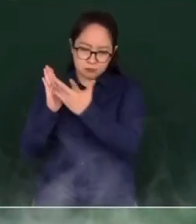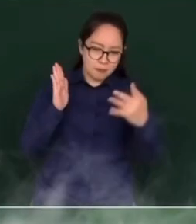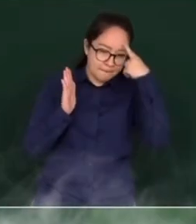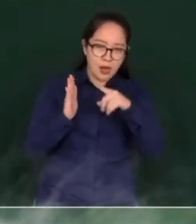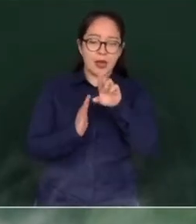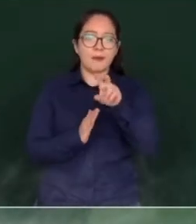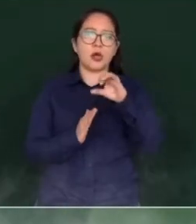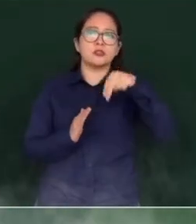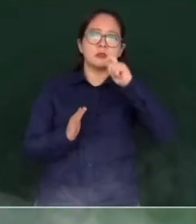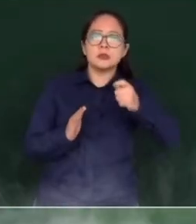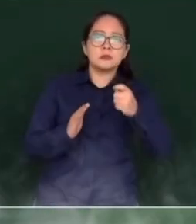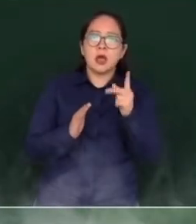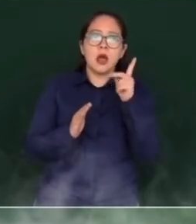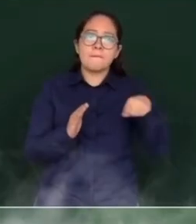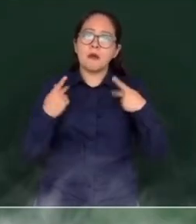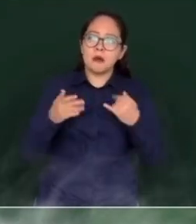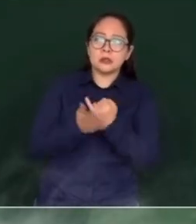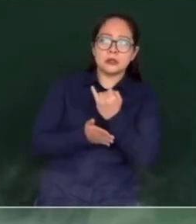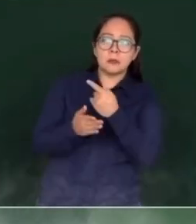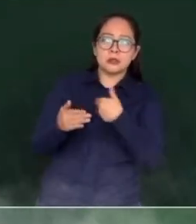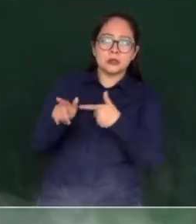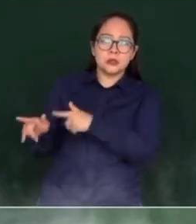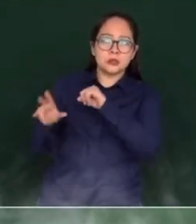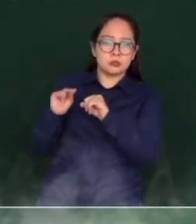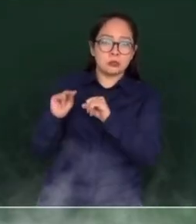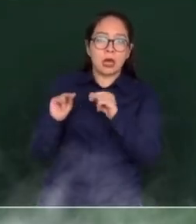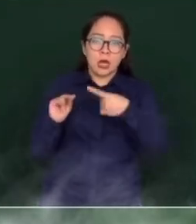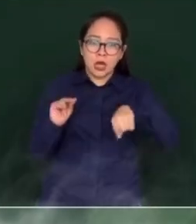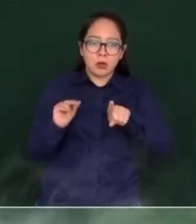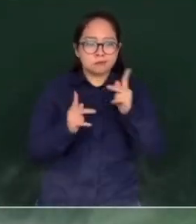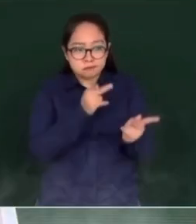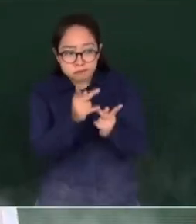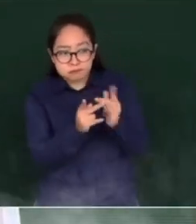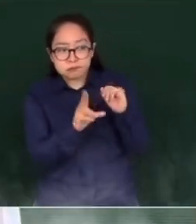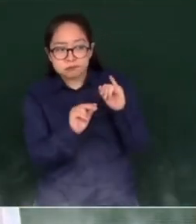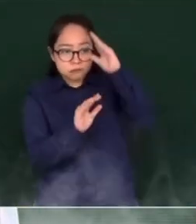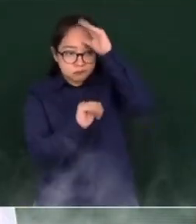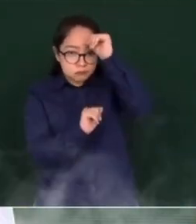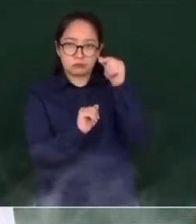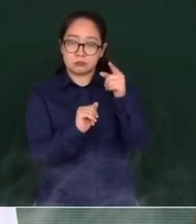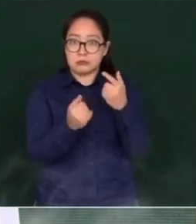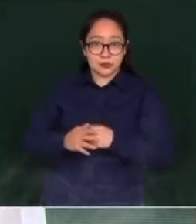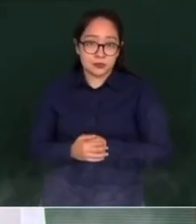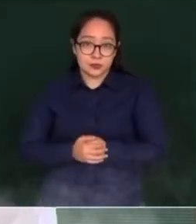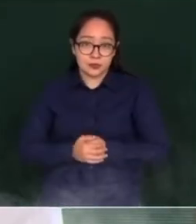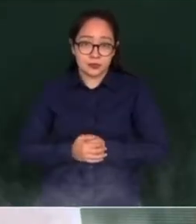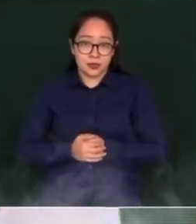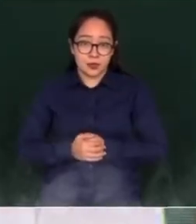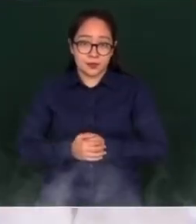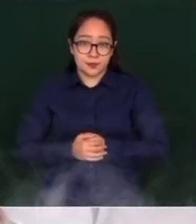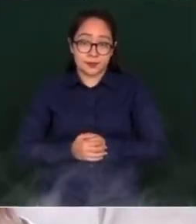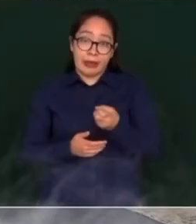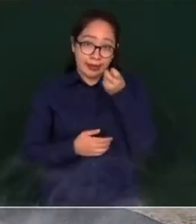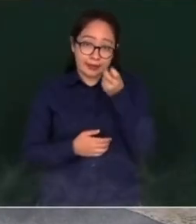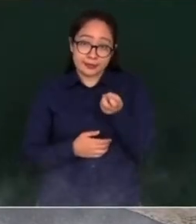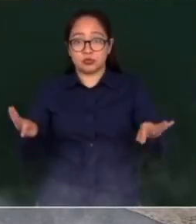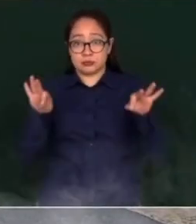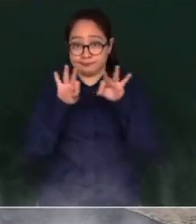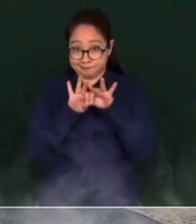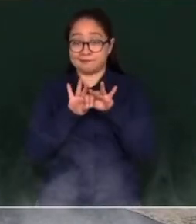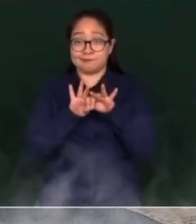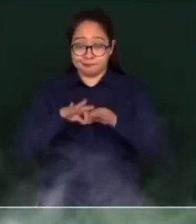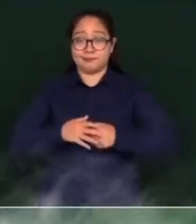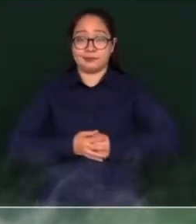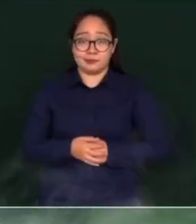del mandato es un avance importante para que el ciudadano califique y decida. Es lo más importante